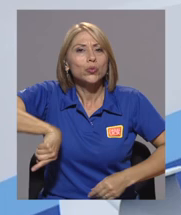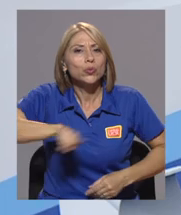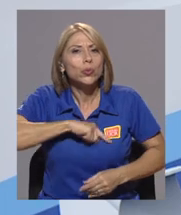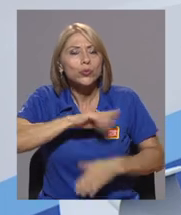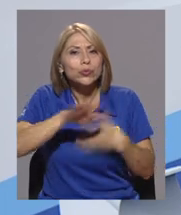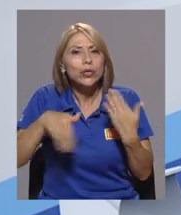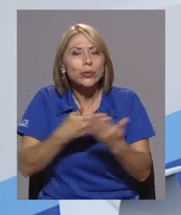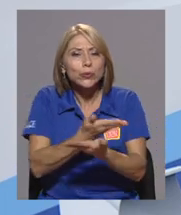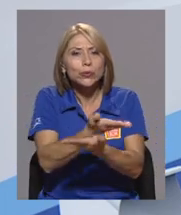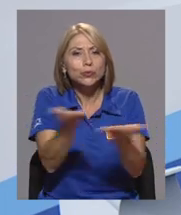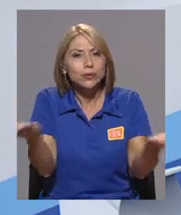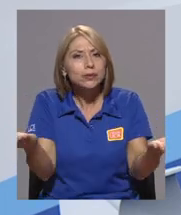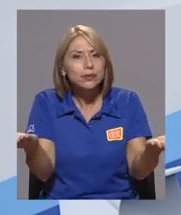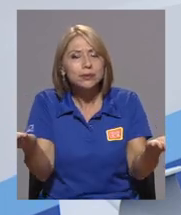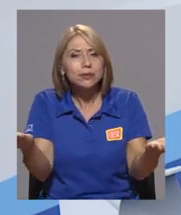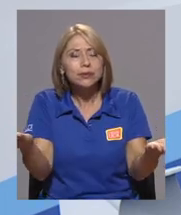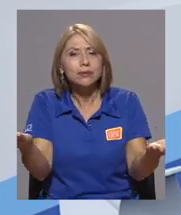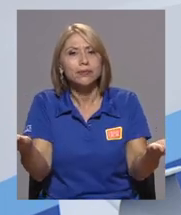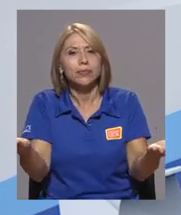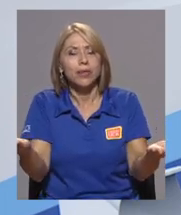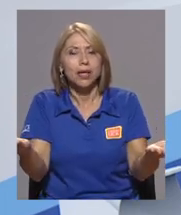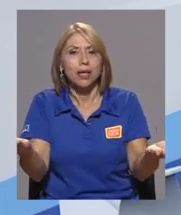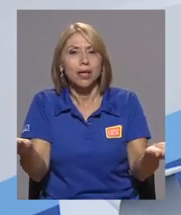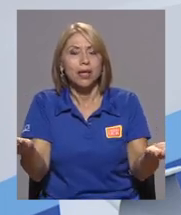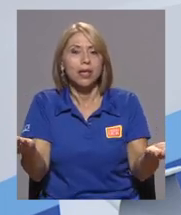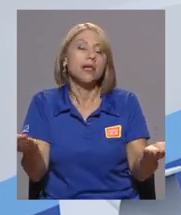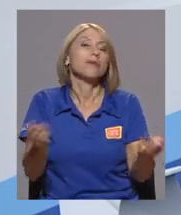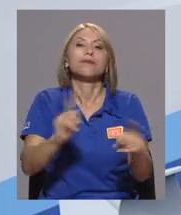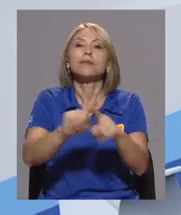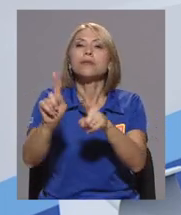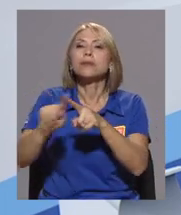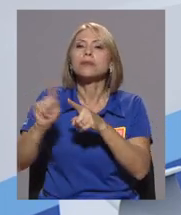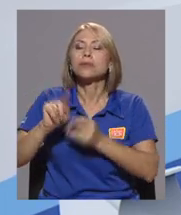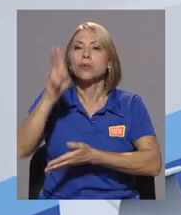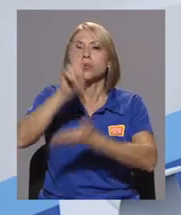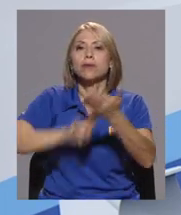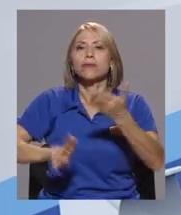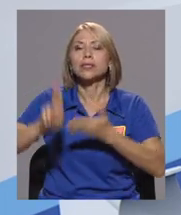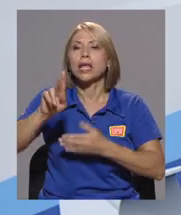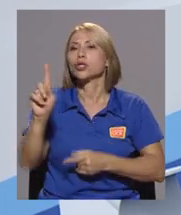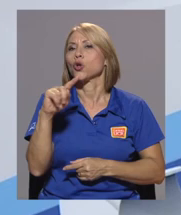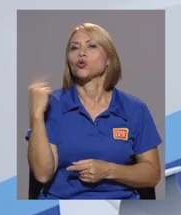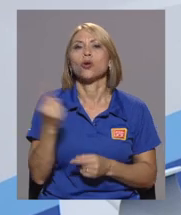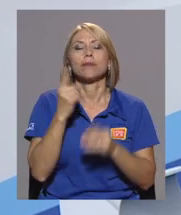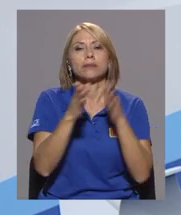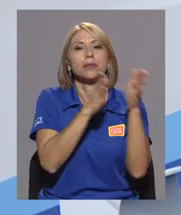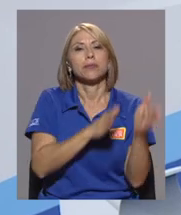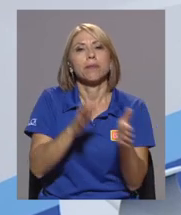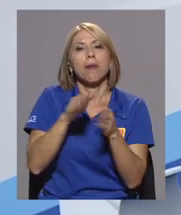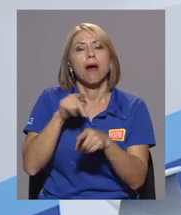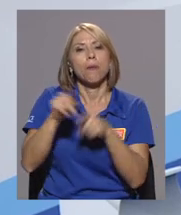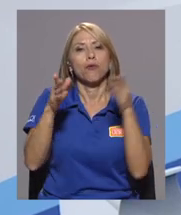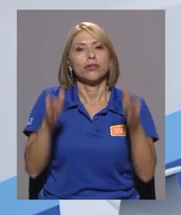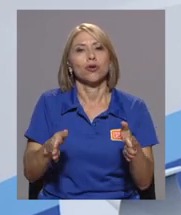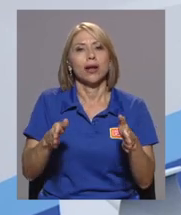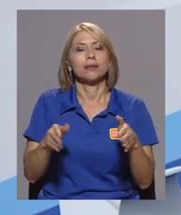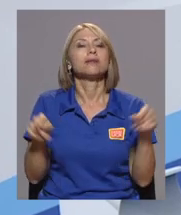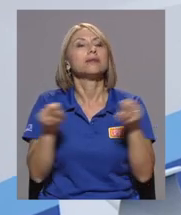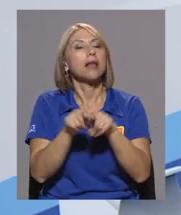sea, están al servicio de todos nosotros, de todos ustedes y las